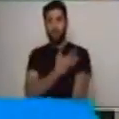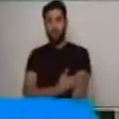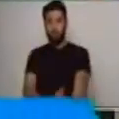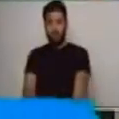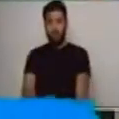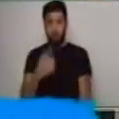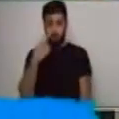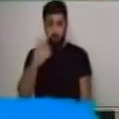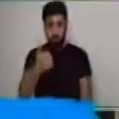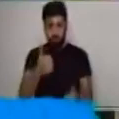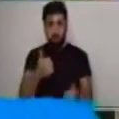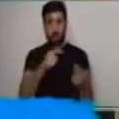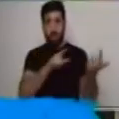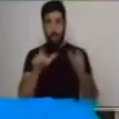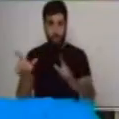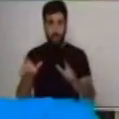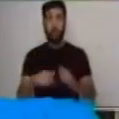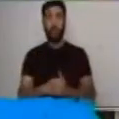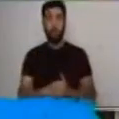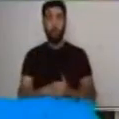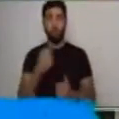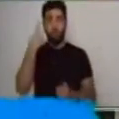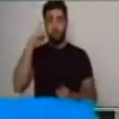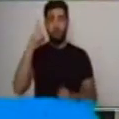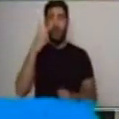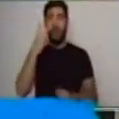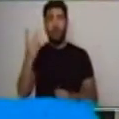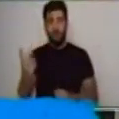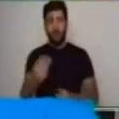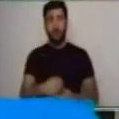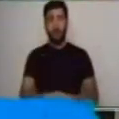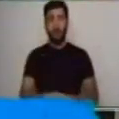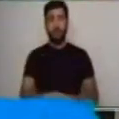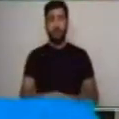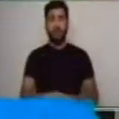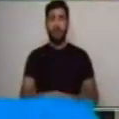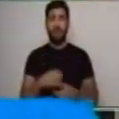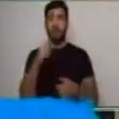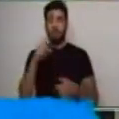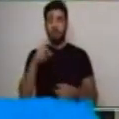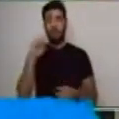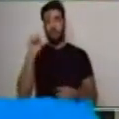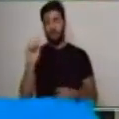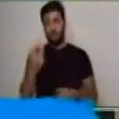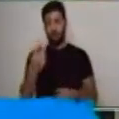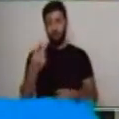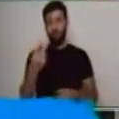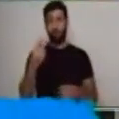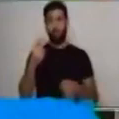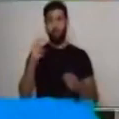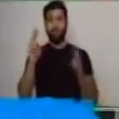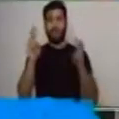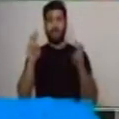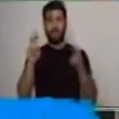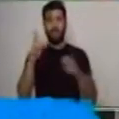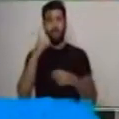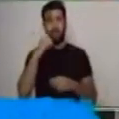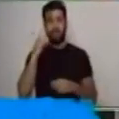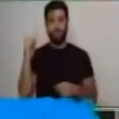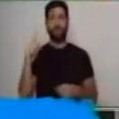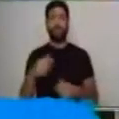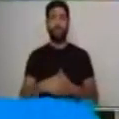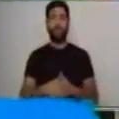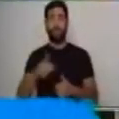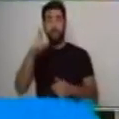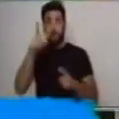¿Estás listo para ver los siguientes dos objetos?